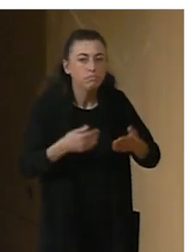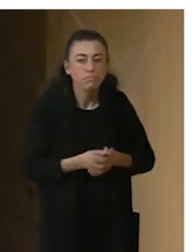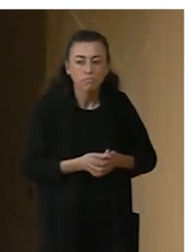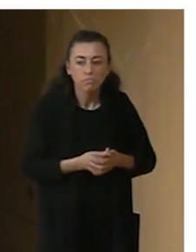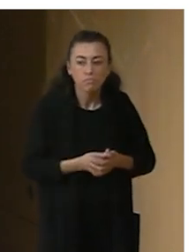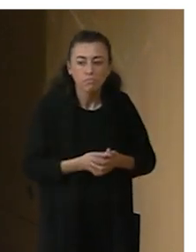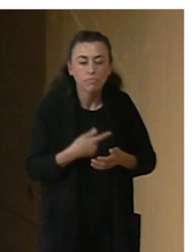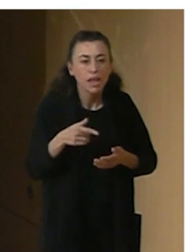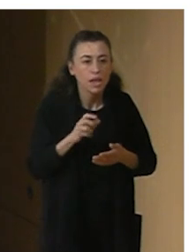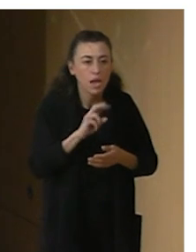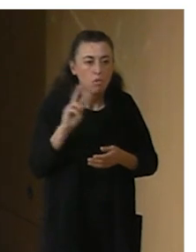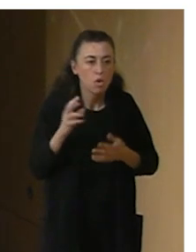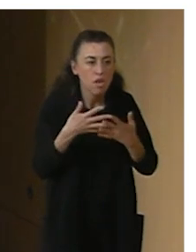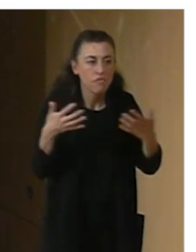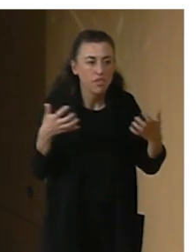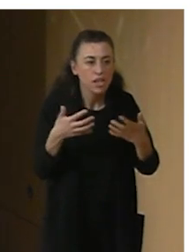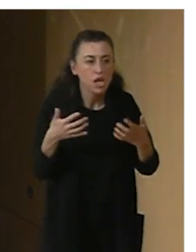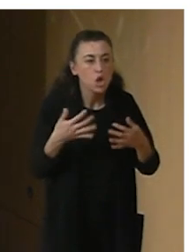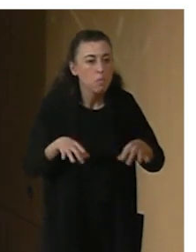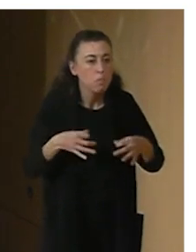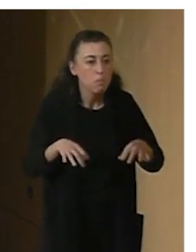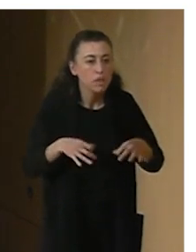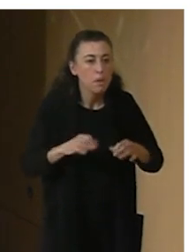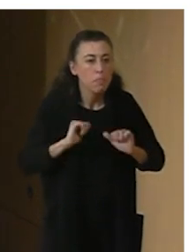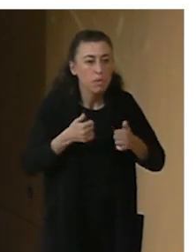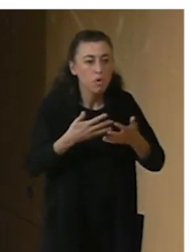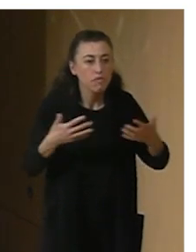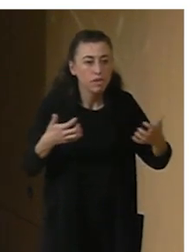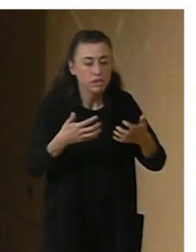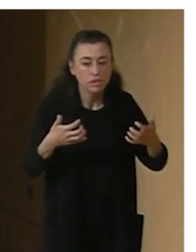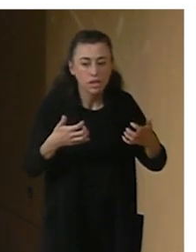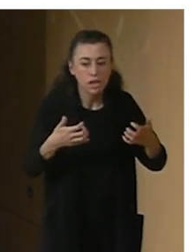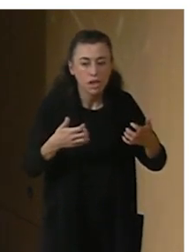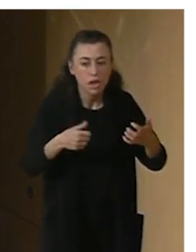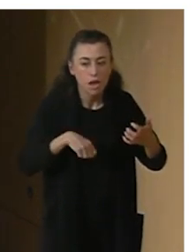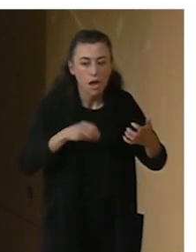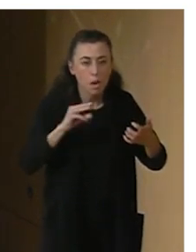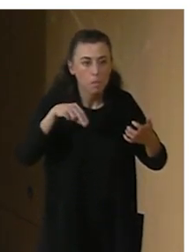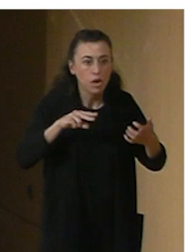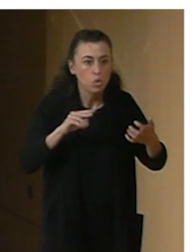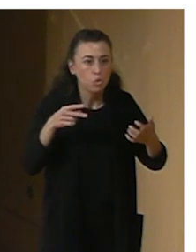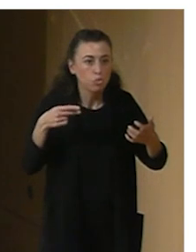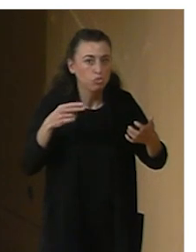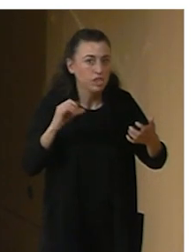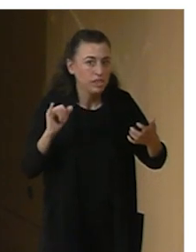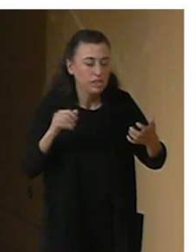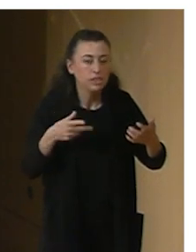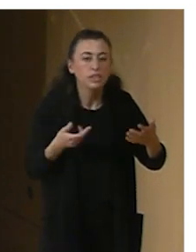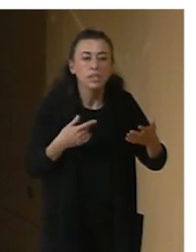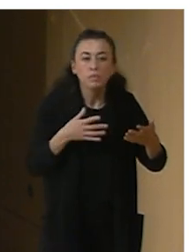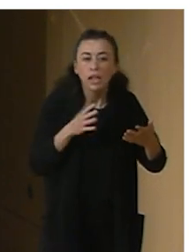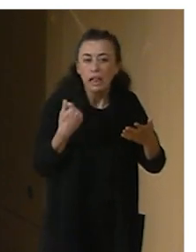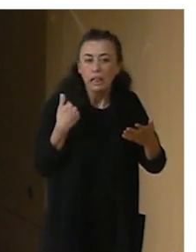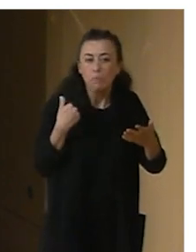Aquí os dejo una frase que normalmente empezaríamos con una frase de Francesco Tonucci, pero hace poco descubrimos esta frase que define muy bien un poco